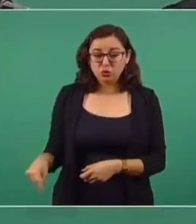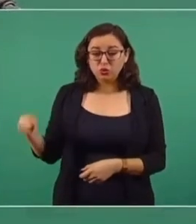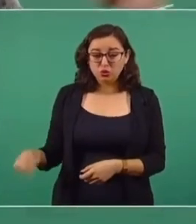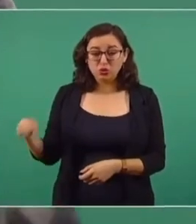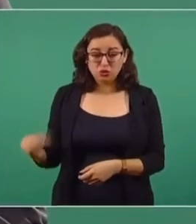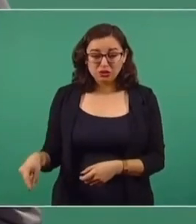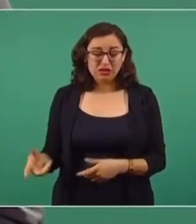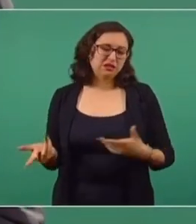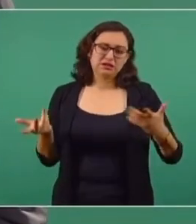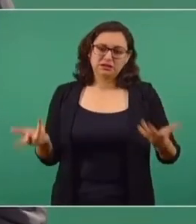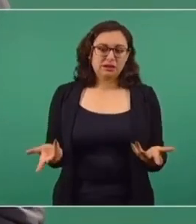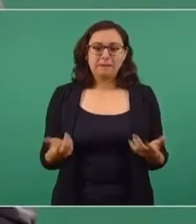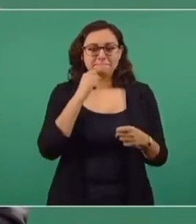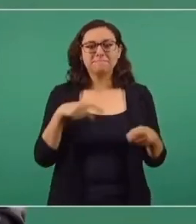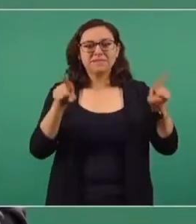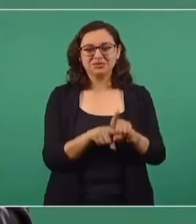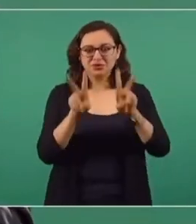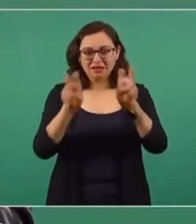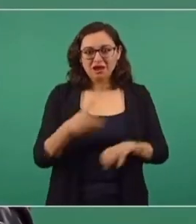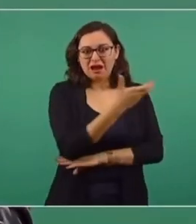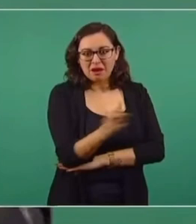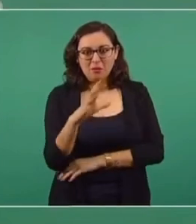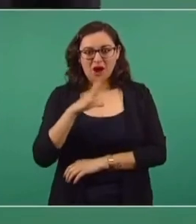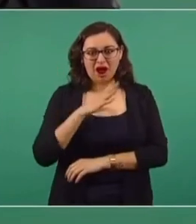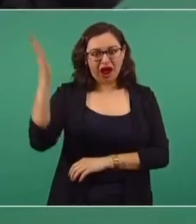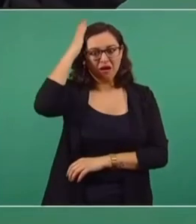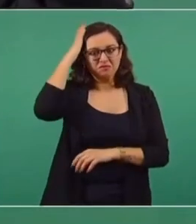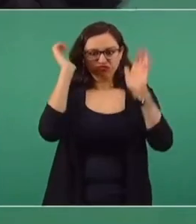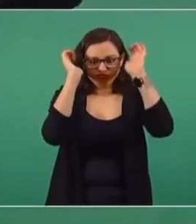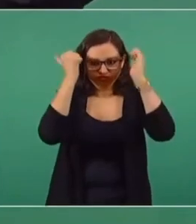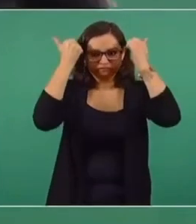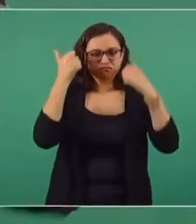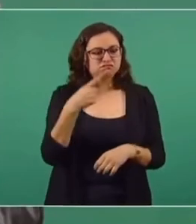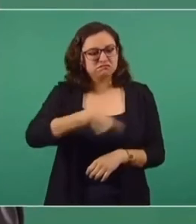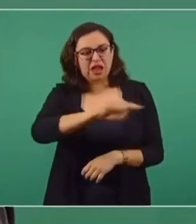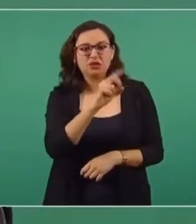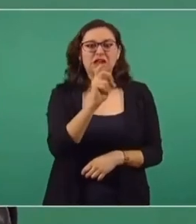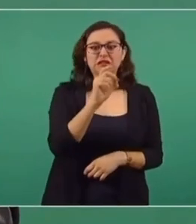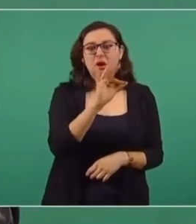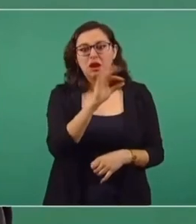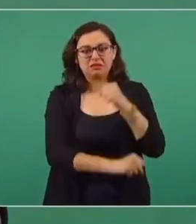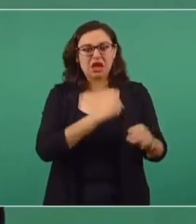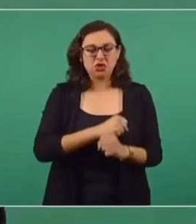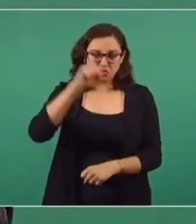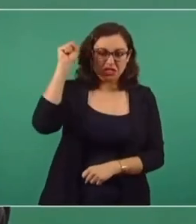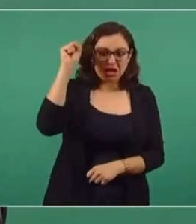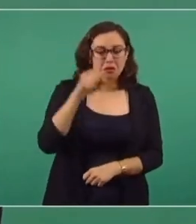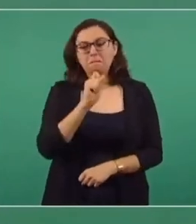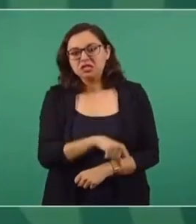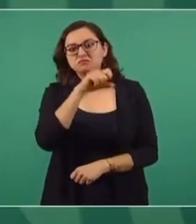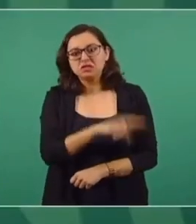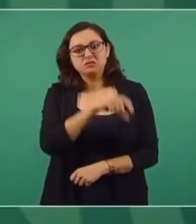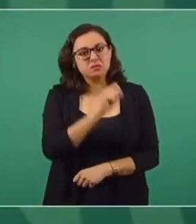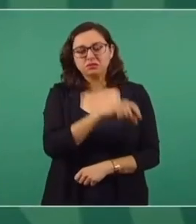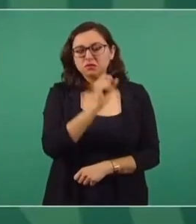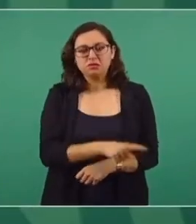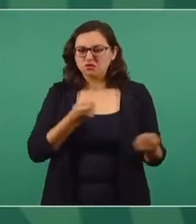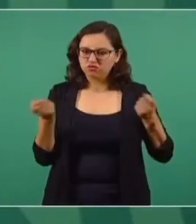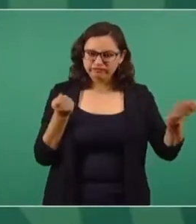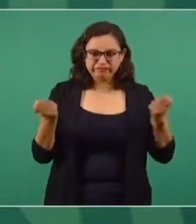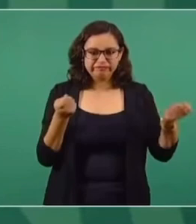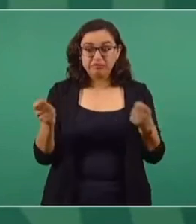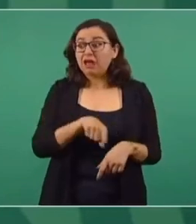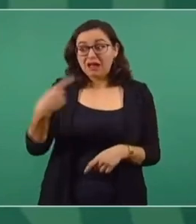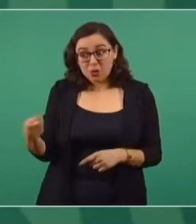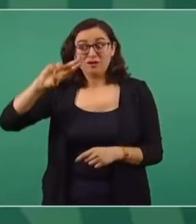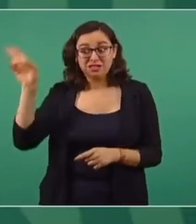líderes charos de 20, de 30, de 40 años en los sindicatos, así, pero